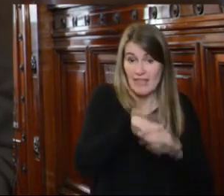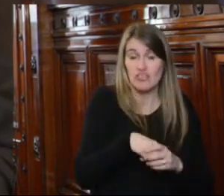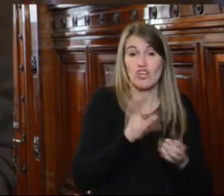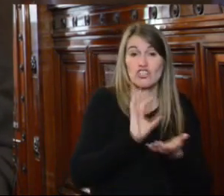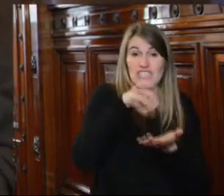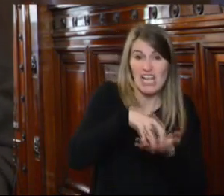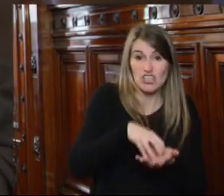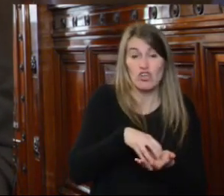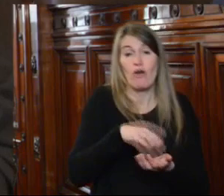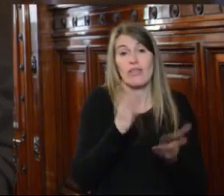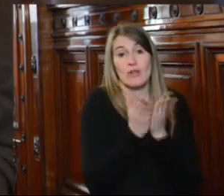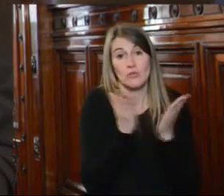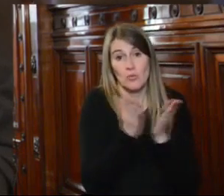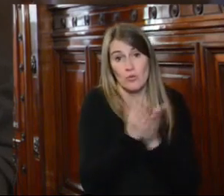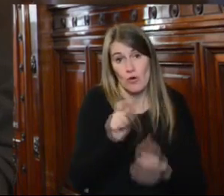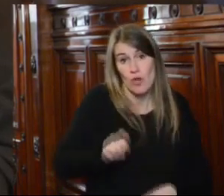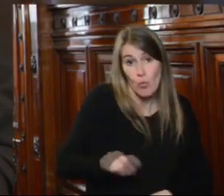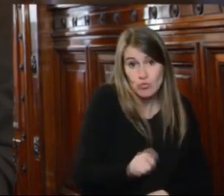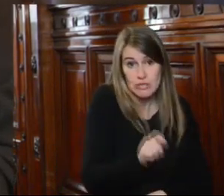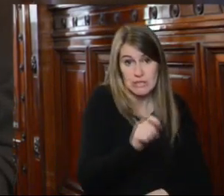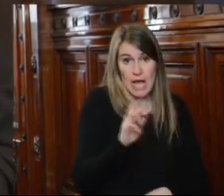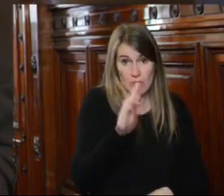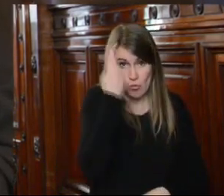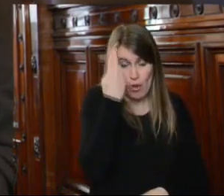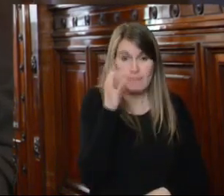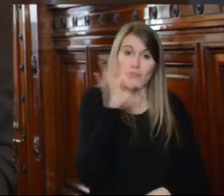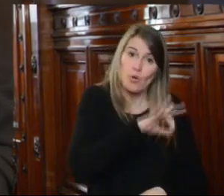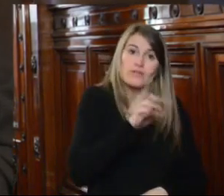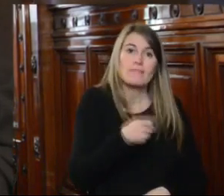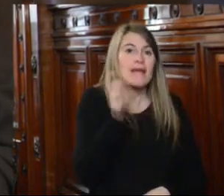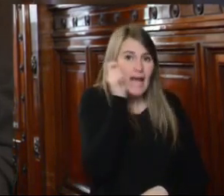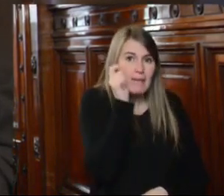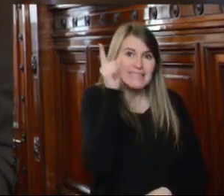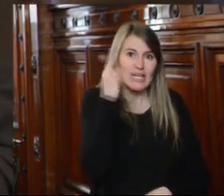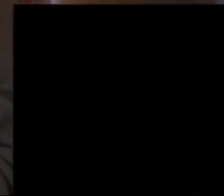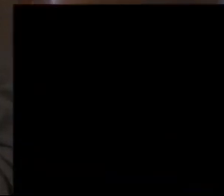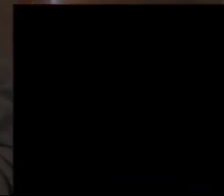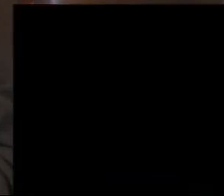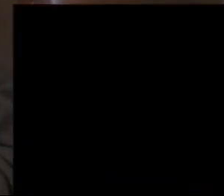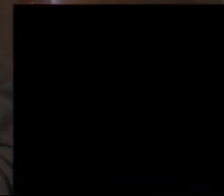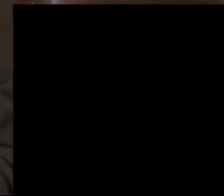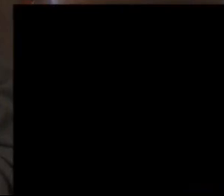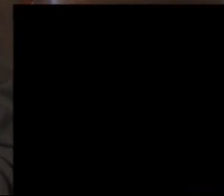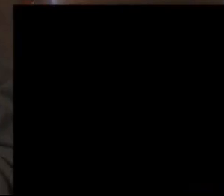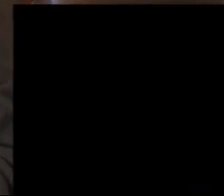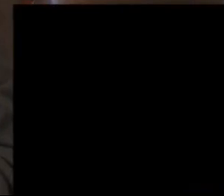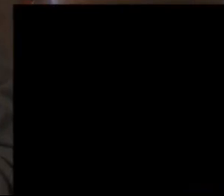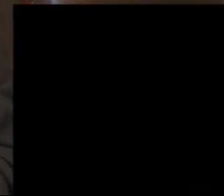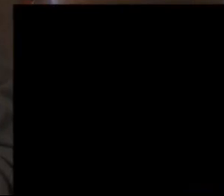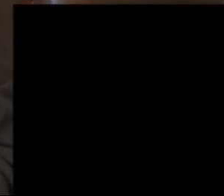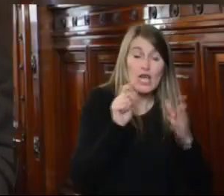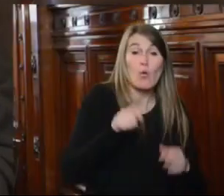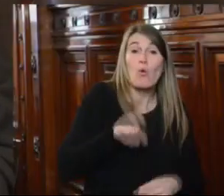de Justicia del Uruguay o también en el marco de los cursos de capacitación obligatoria de formación permanente de los jueces